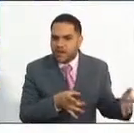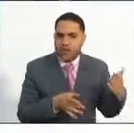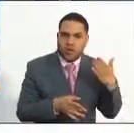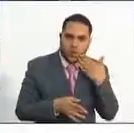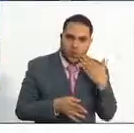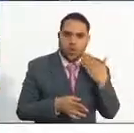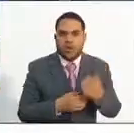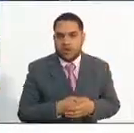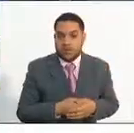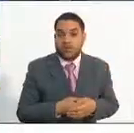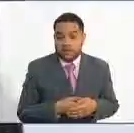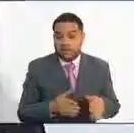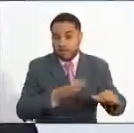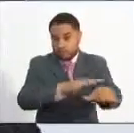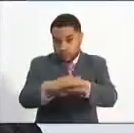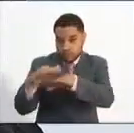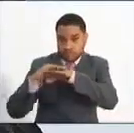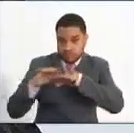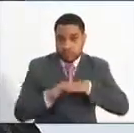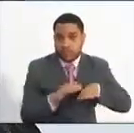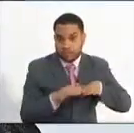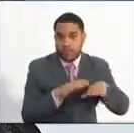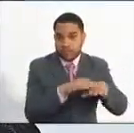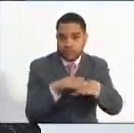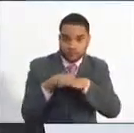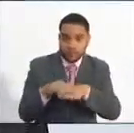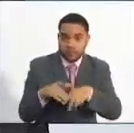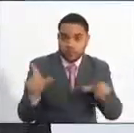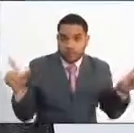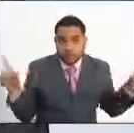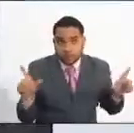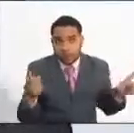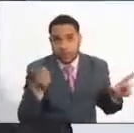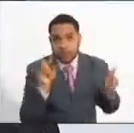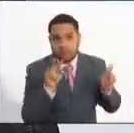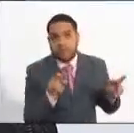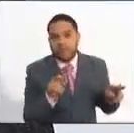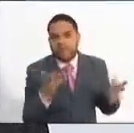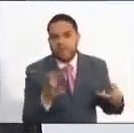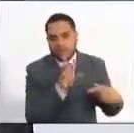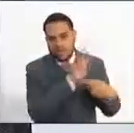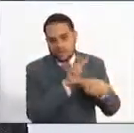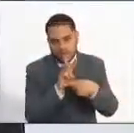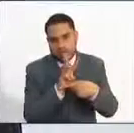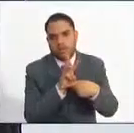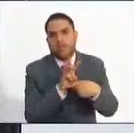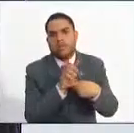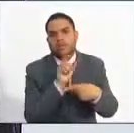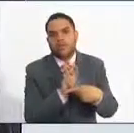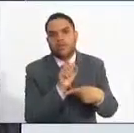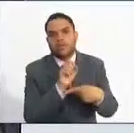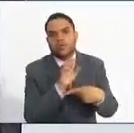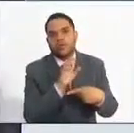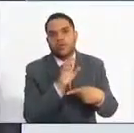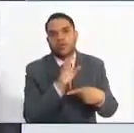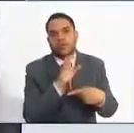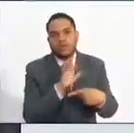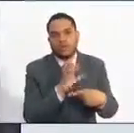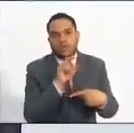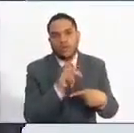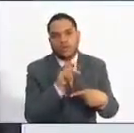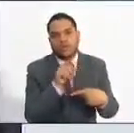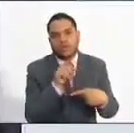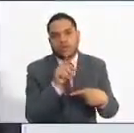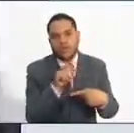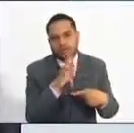nuevamente, la invitación a todos los televidentes para que entren a nuestra página web www.cncc.gov